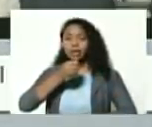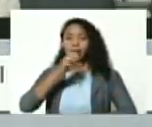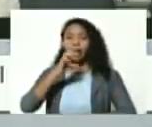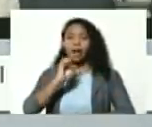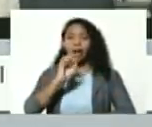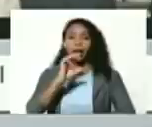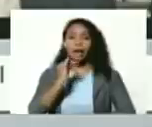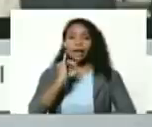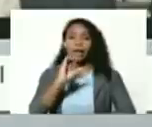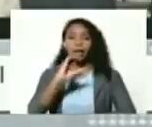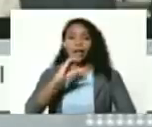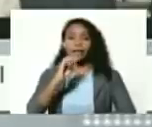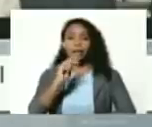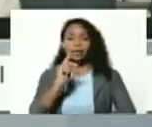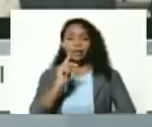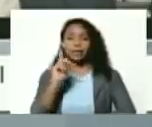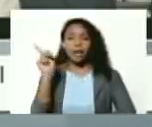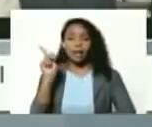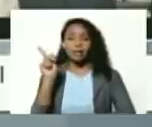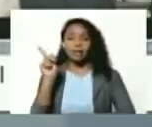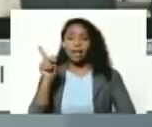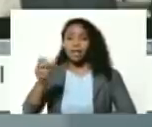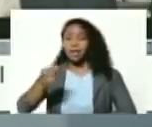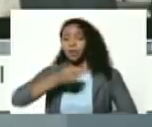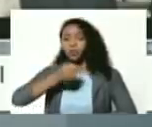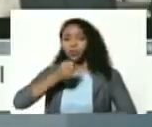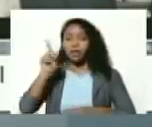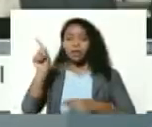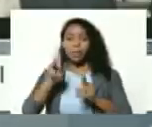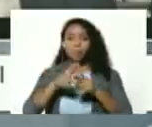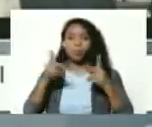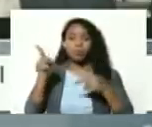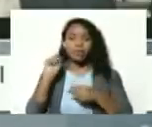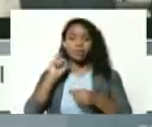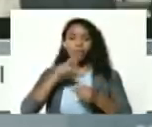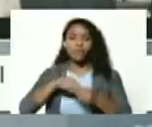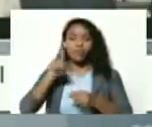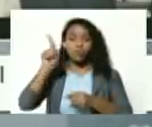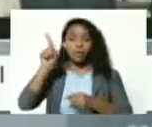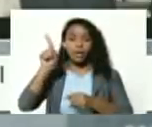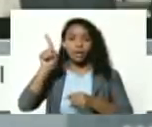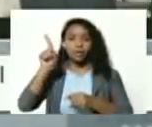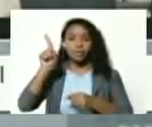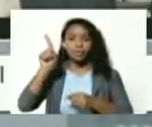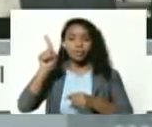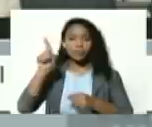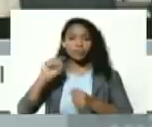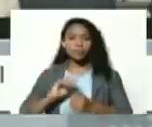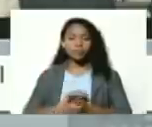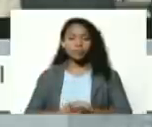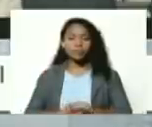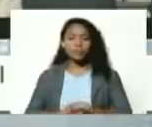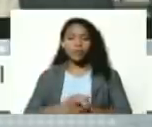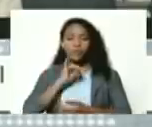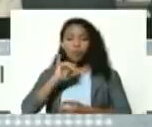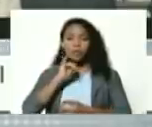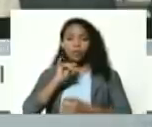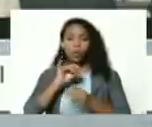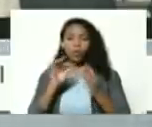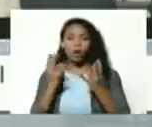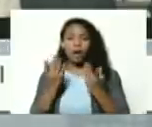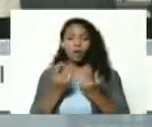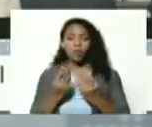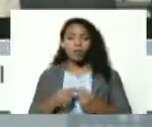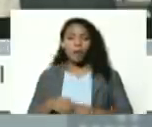de la agencia de noticias económicas financieras